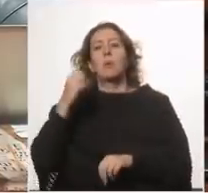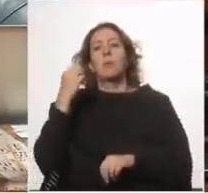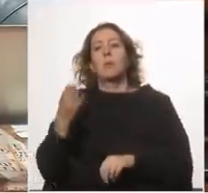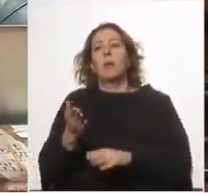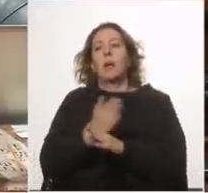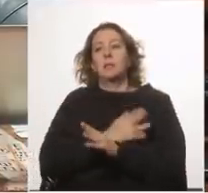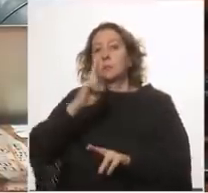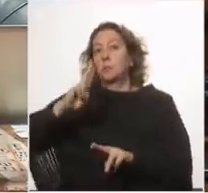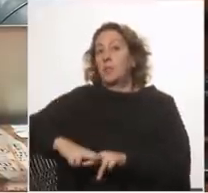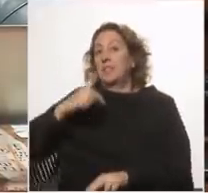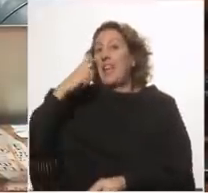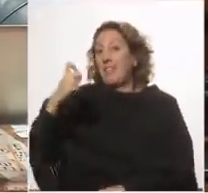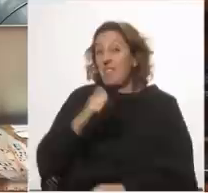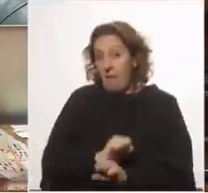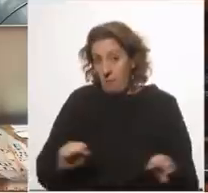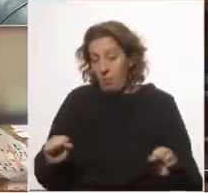la de las muertes evitables